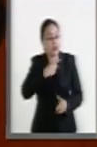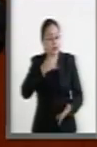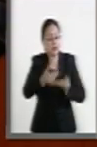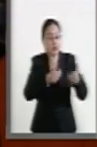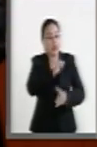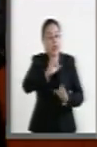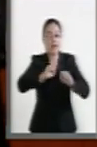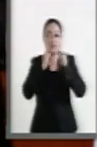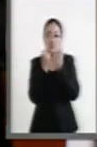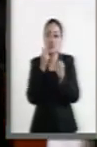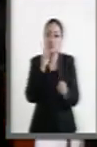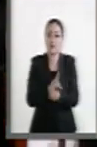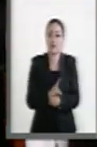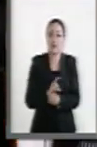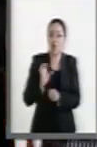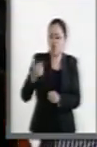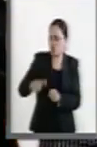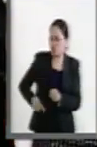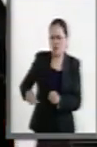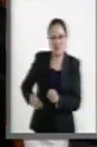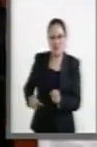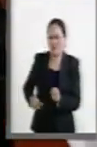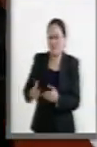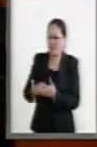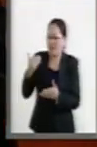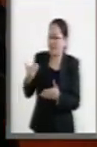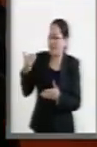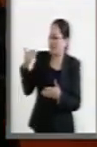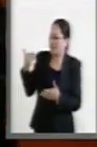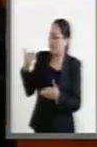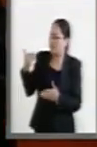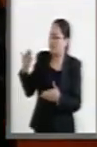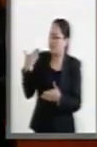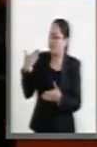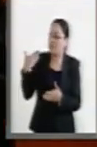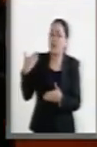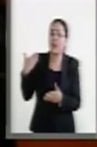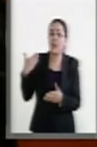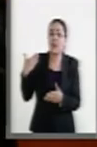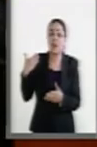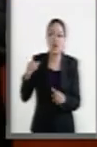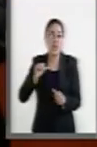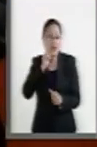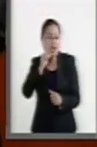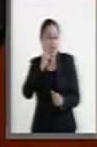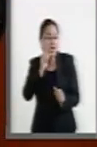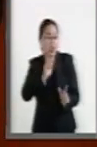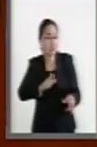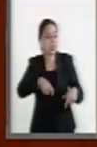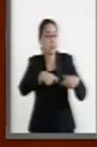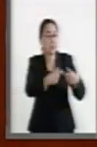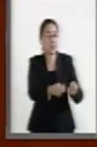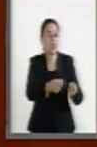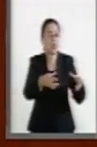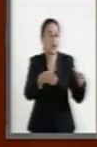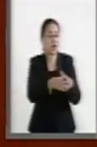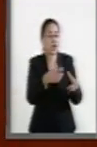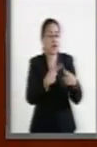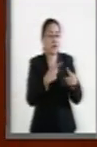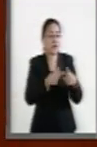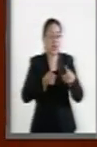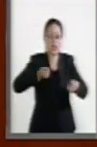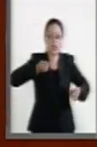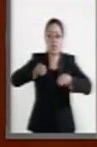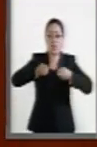sociedad. No como otros gobiernos del pasado reciente, que sin ningún rubor entregaron la tutoría de la